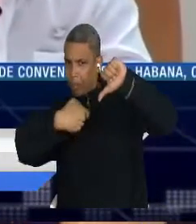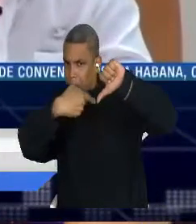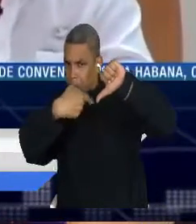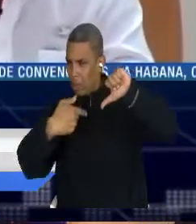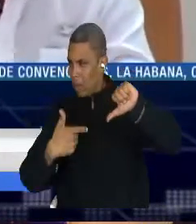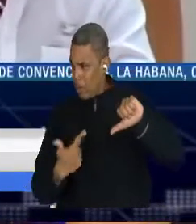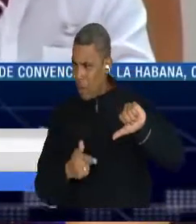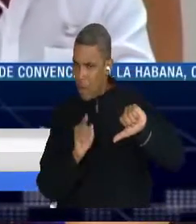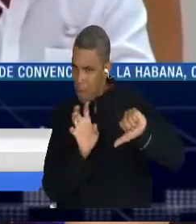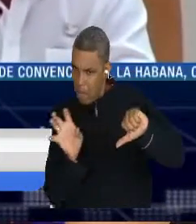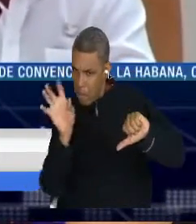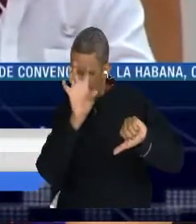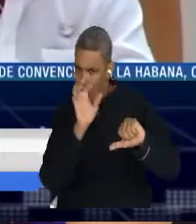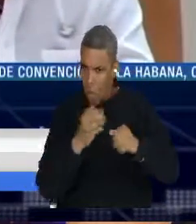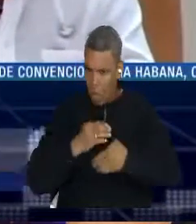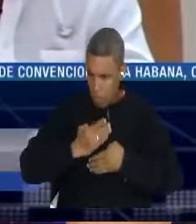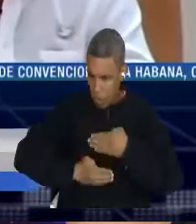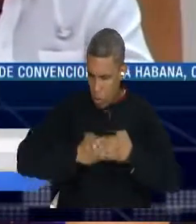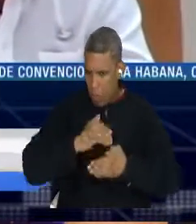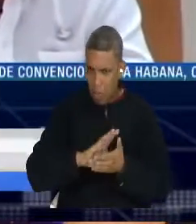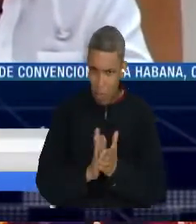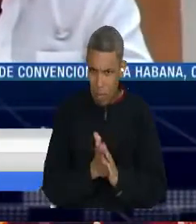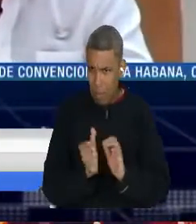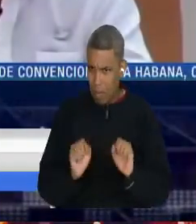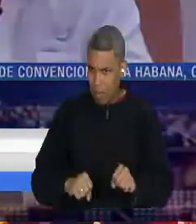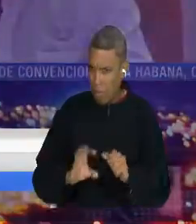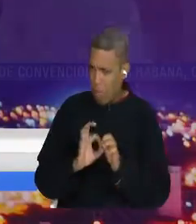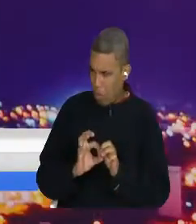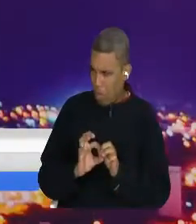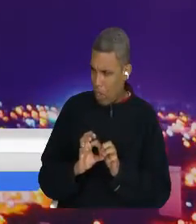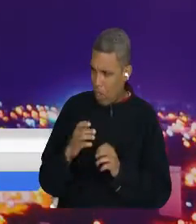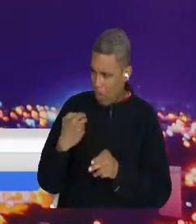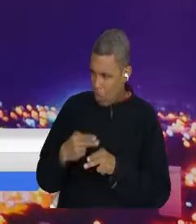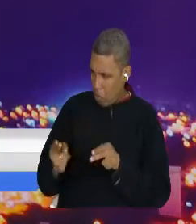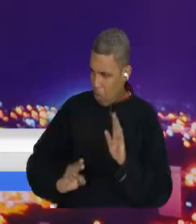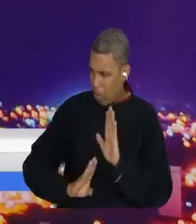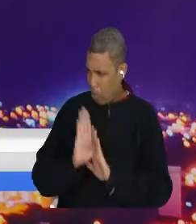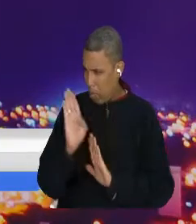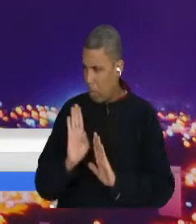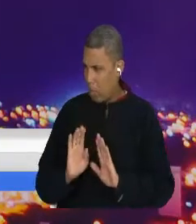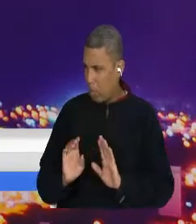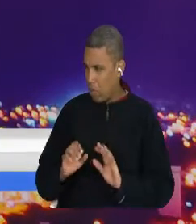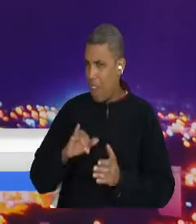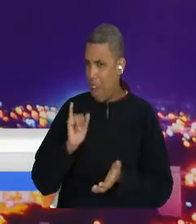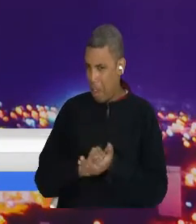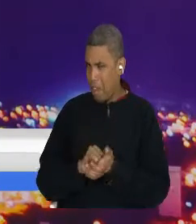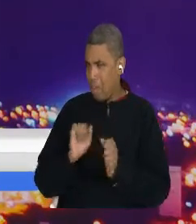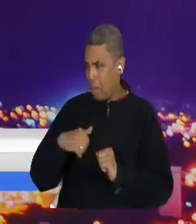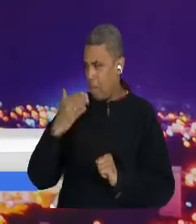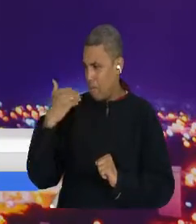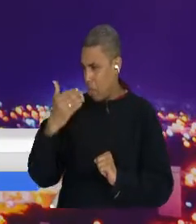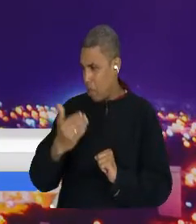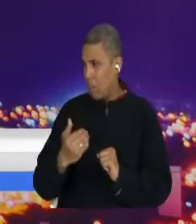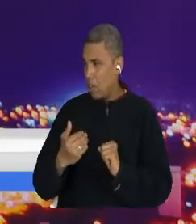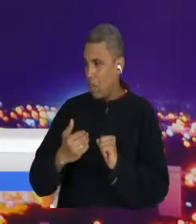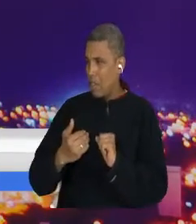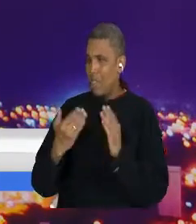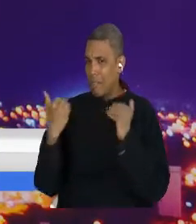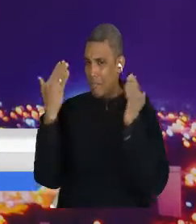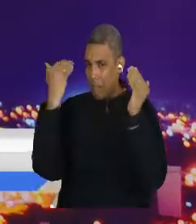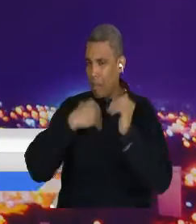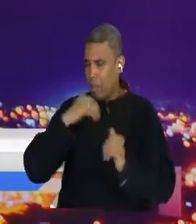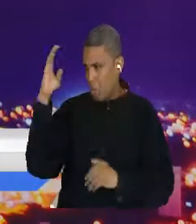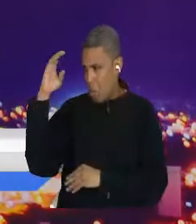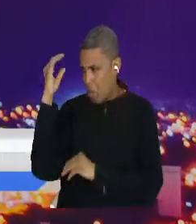exitoso en el mundo por el que Colombia va transitando? Es que es el elemento que